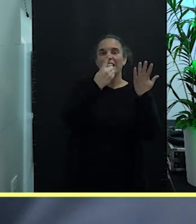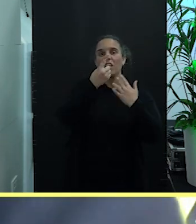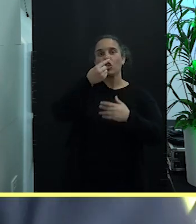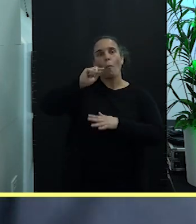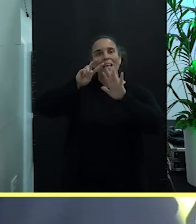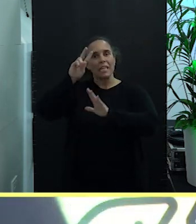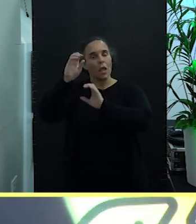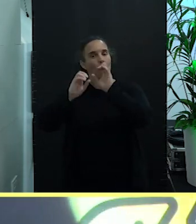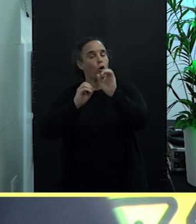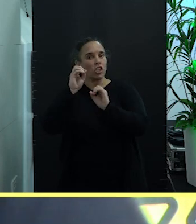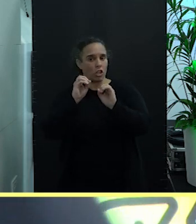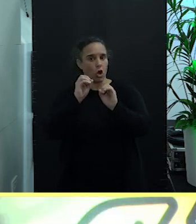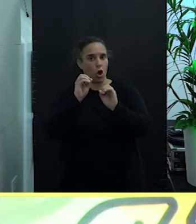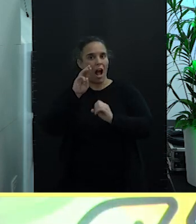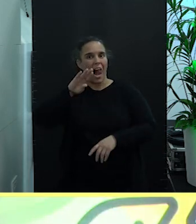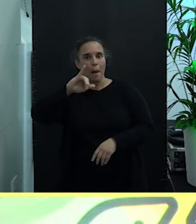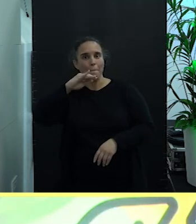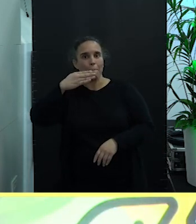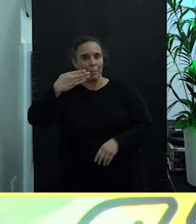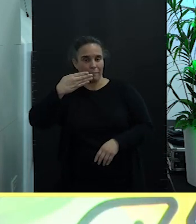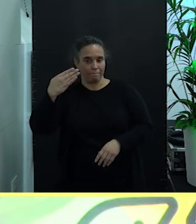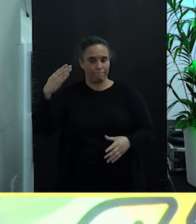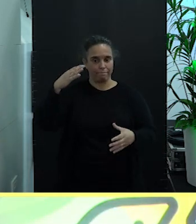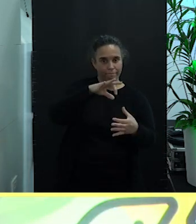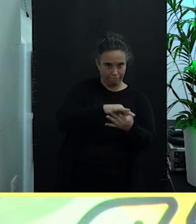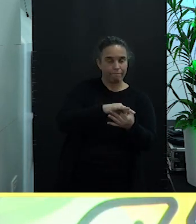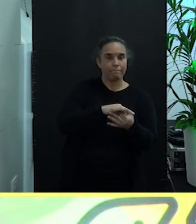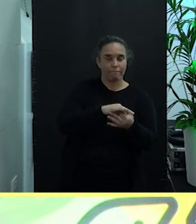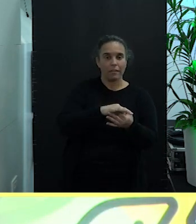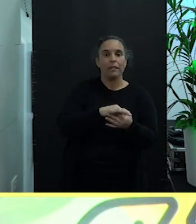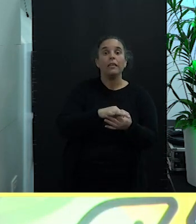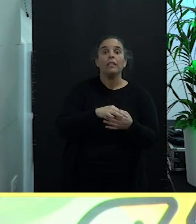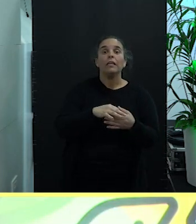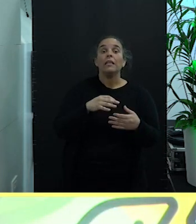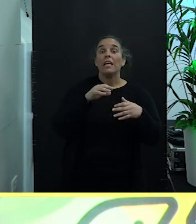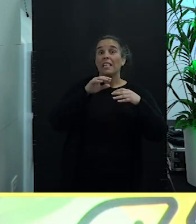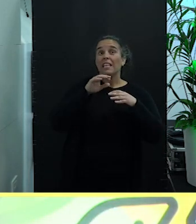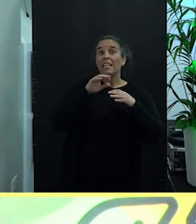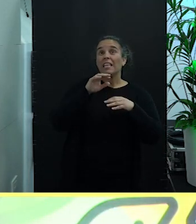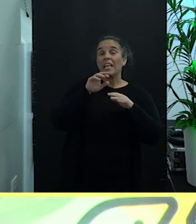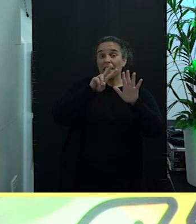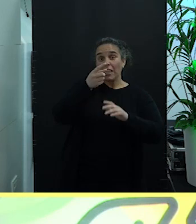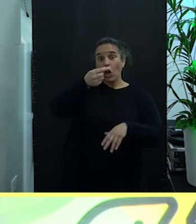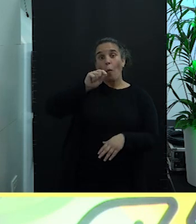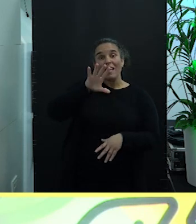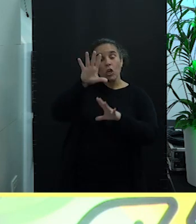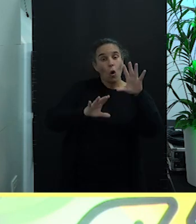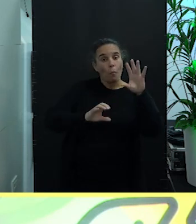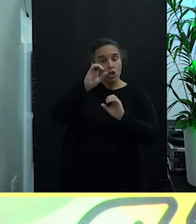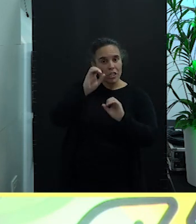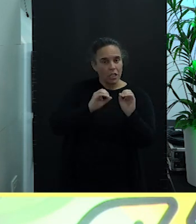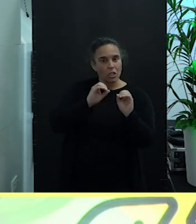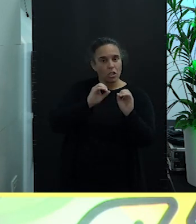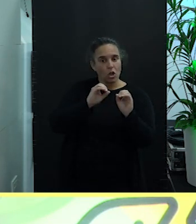de nuestro PIB, de nuestro Producto Interior Bruto y al 7,5%